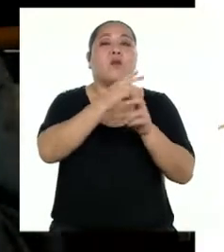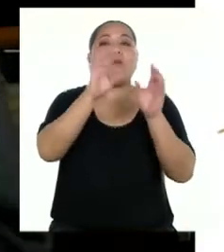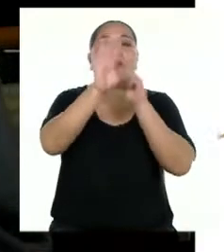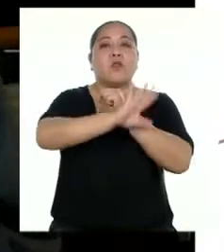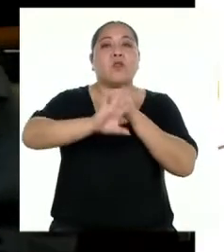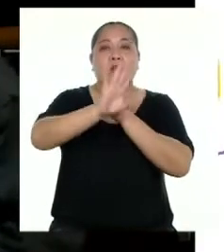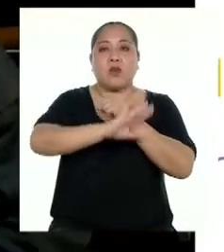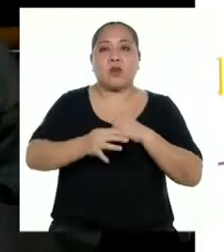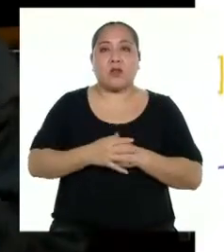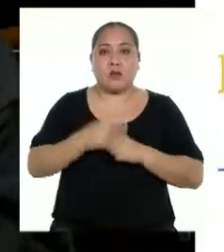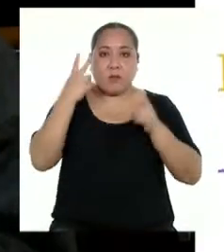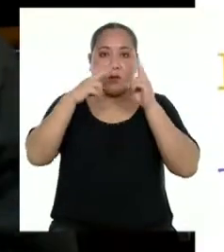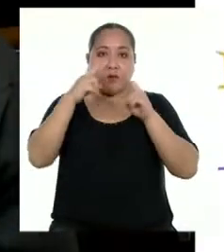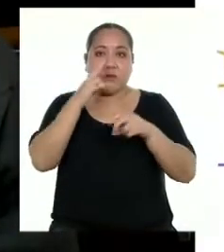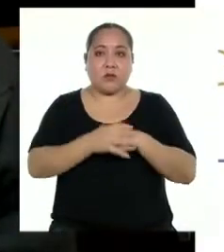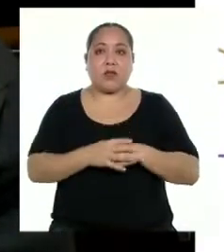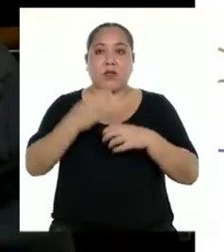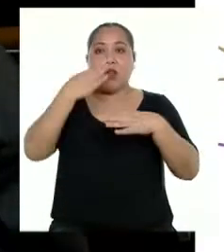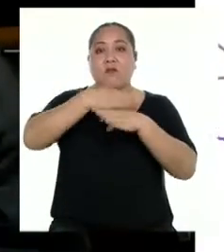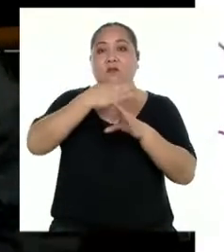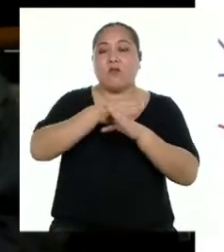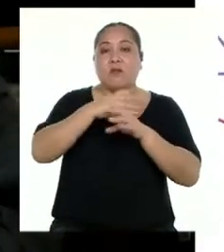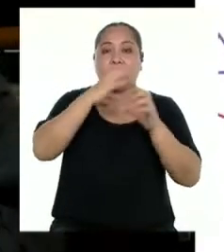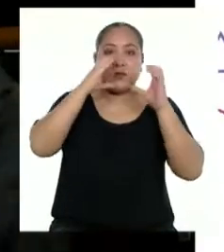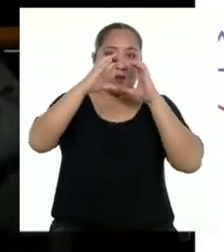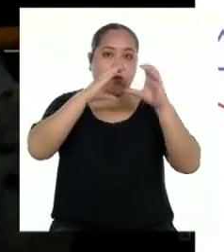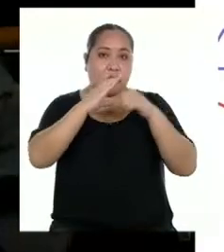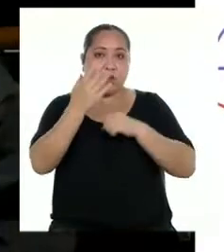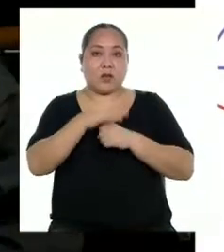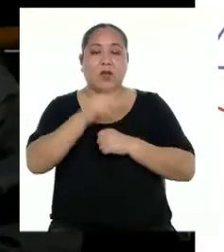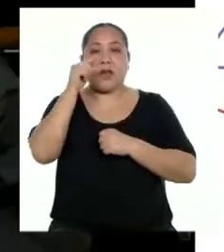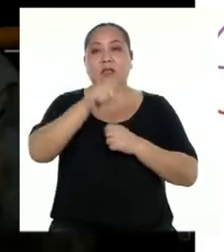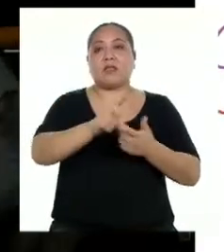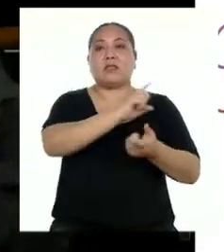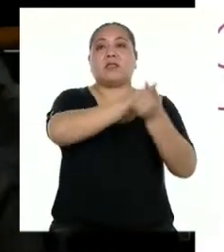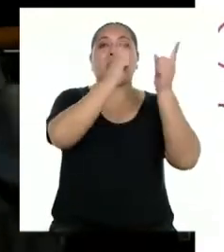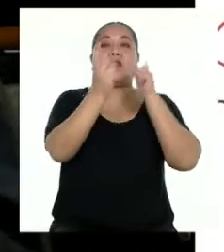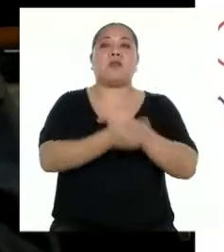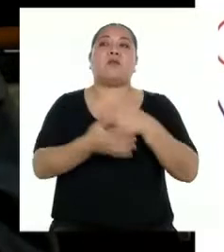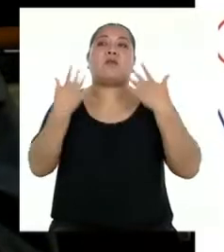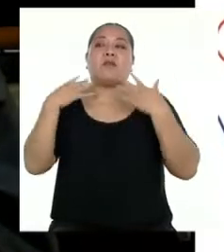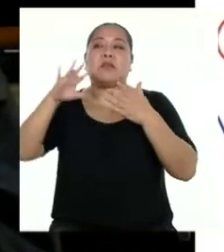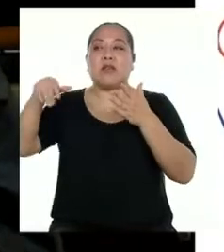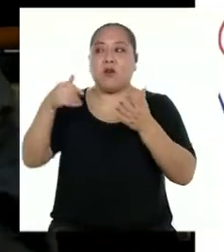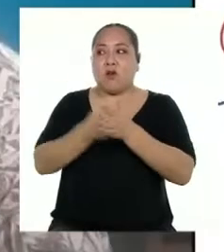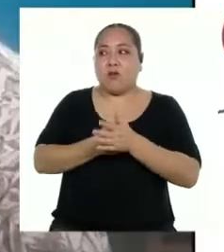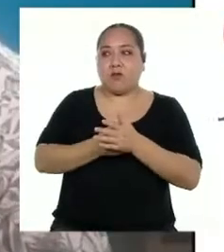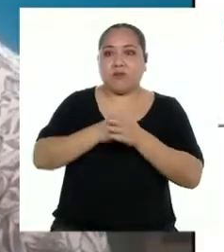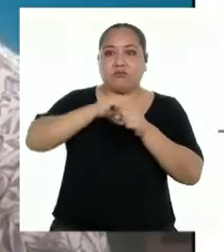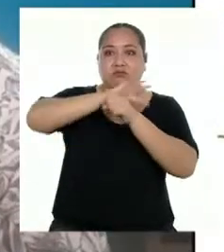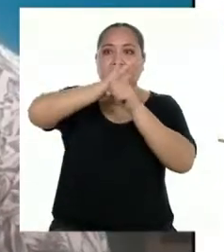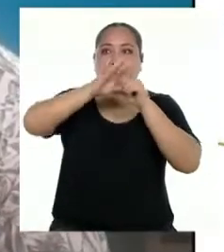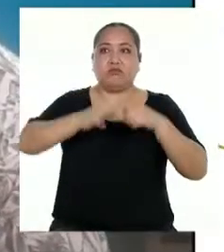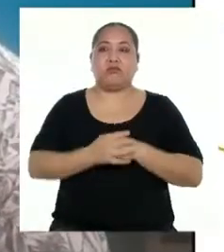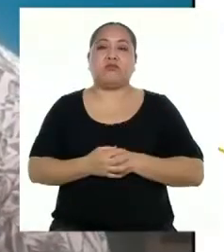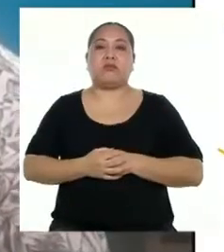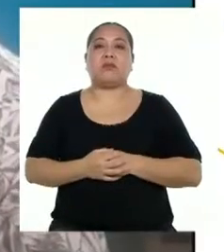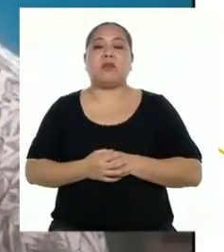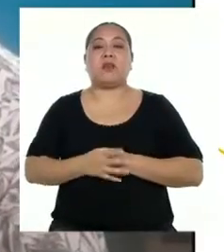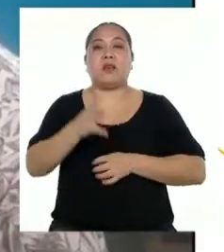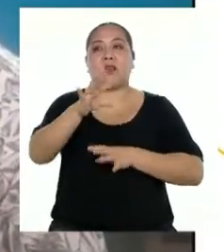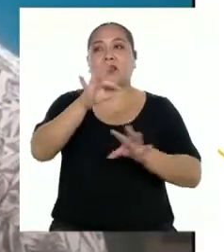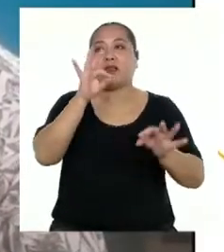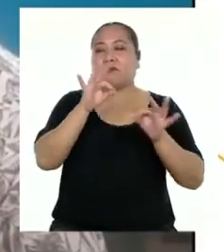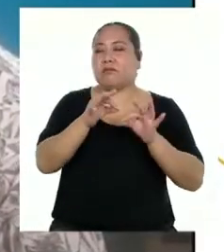Pues como hemos visto mediante los medios de comunicación, este ha cambiado ni bien llegue la pandemia. De elecciones de 2020